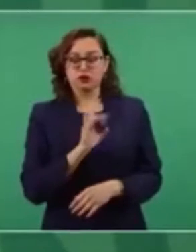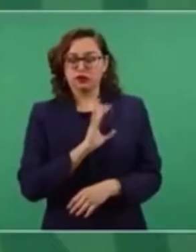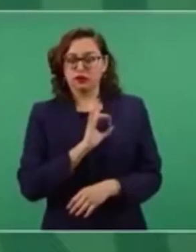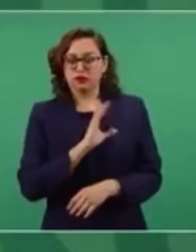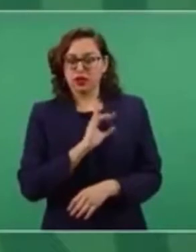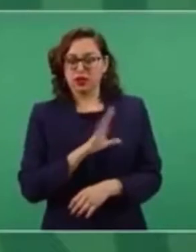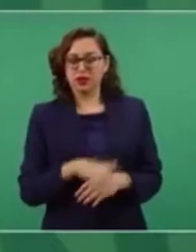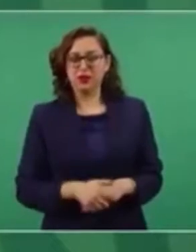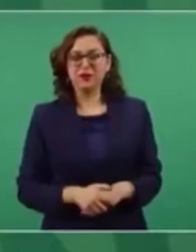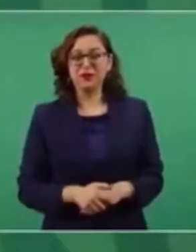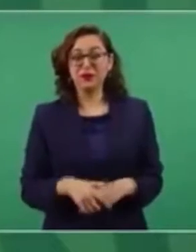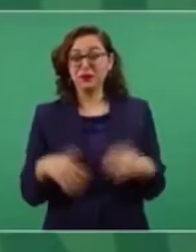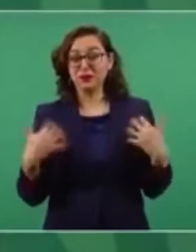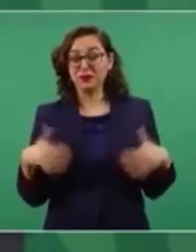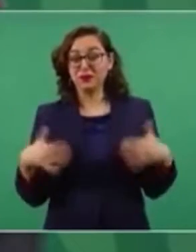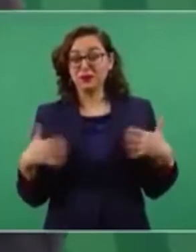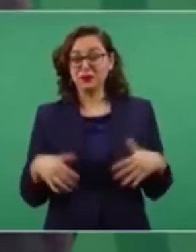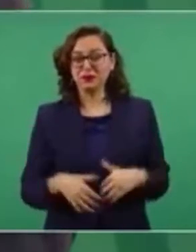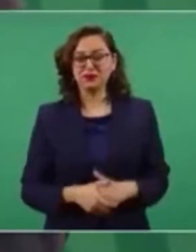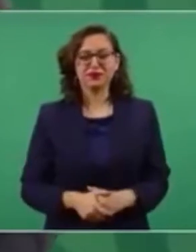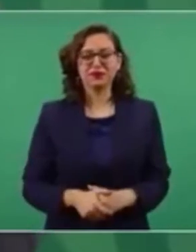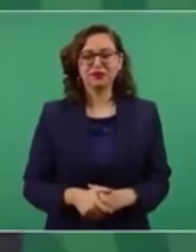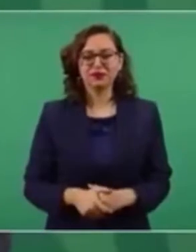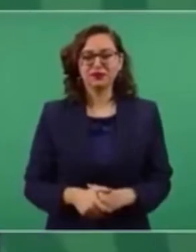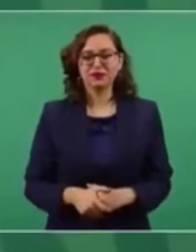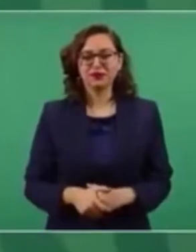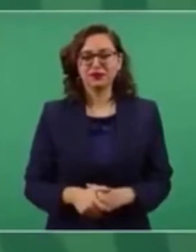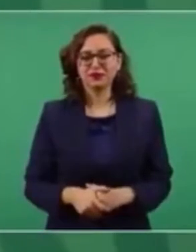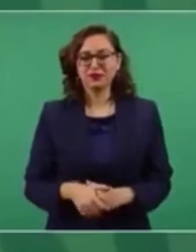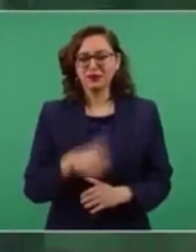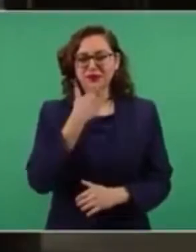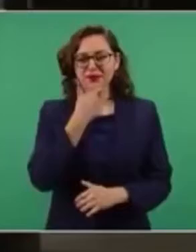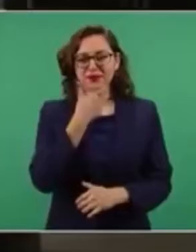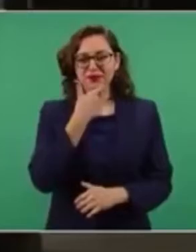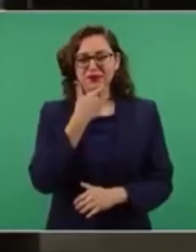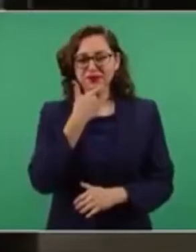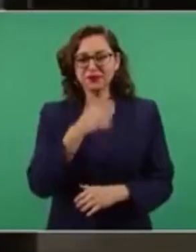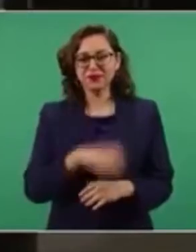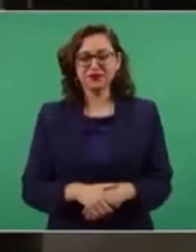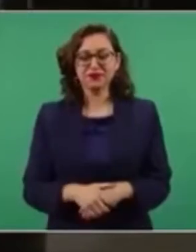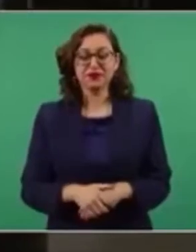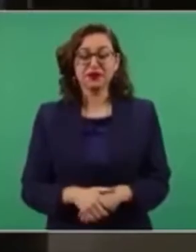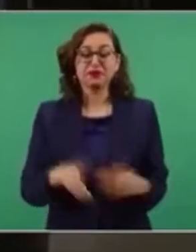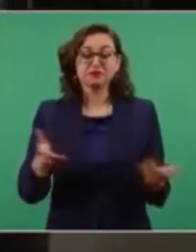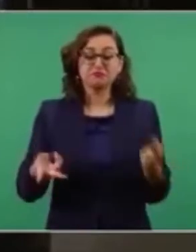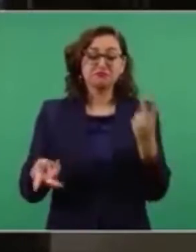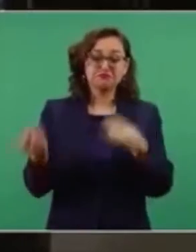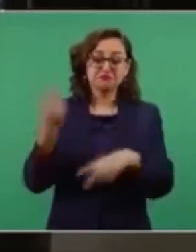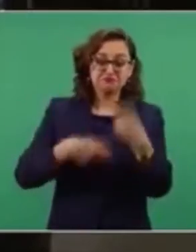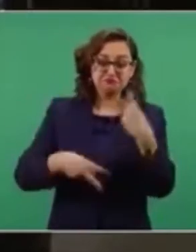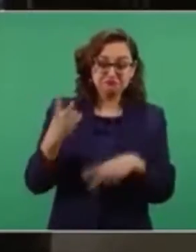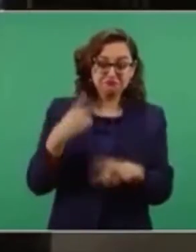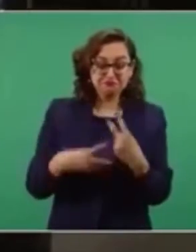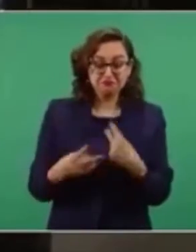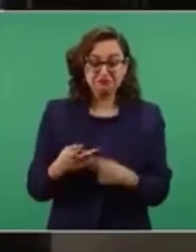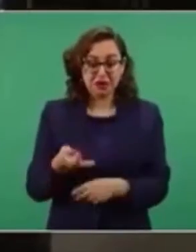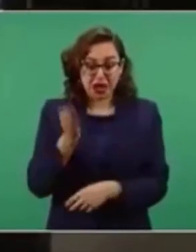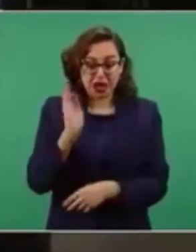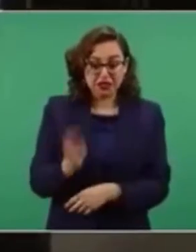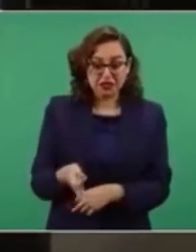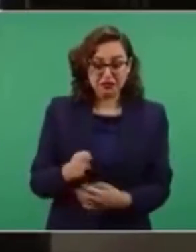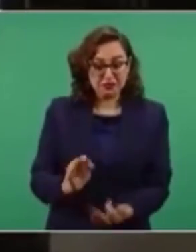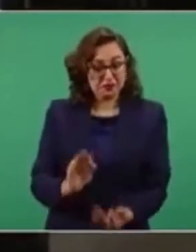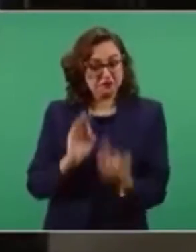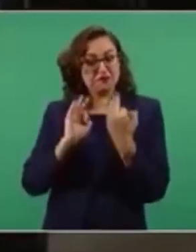Y que en caso de que sí lo acepte, que venga y usted le pueda decir frente a